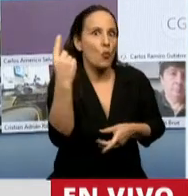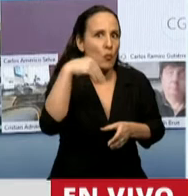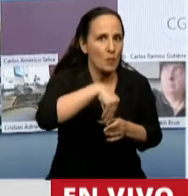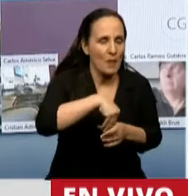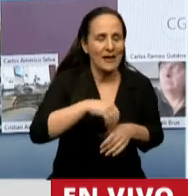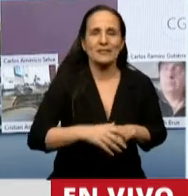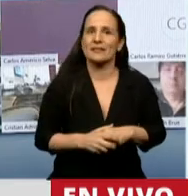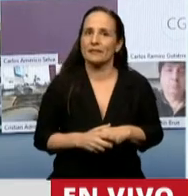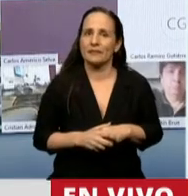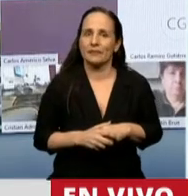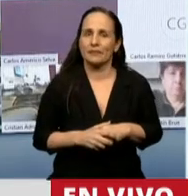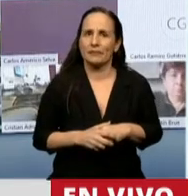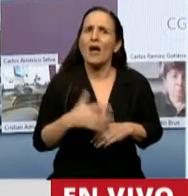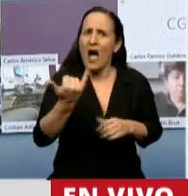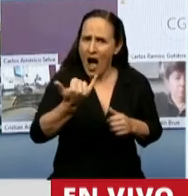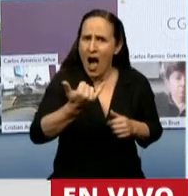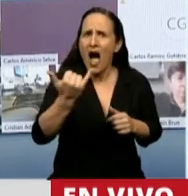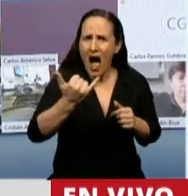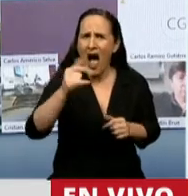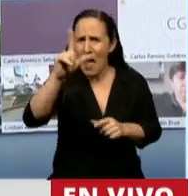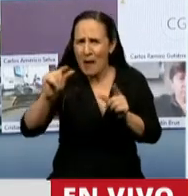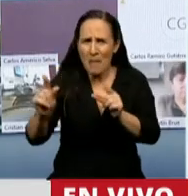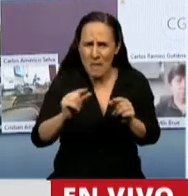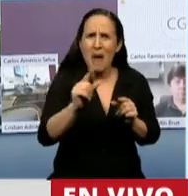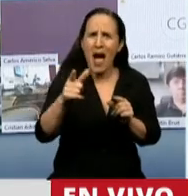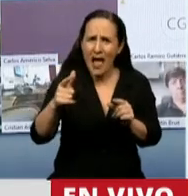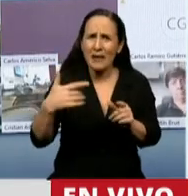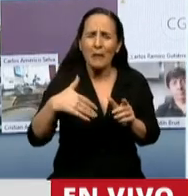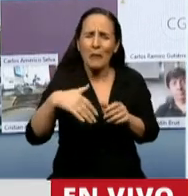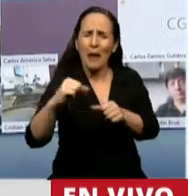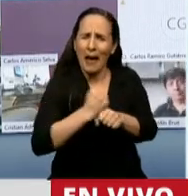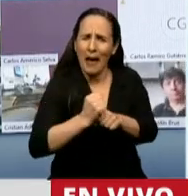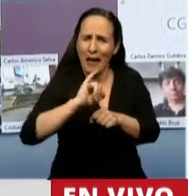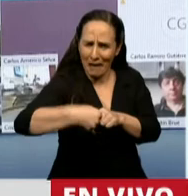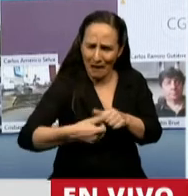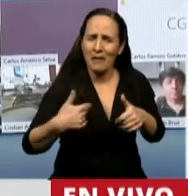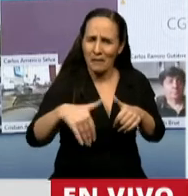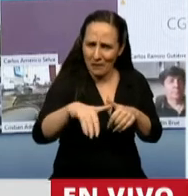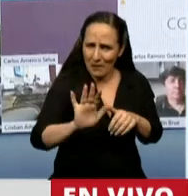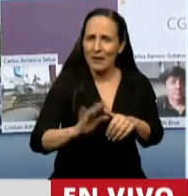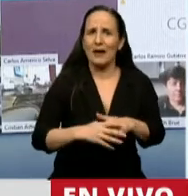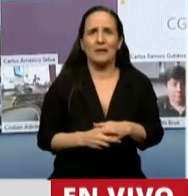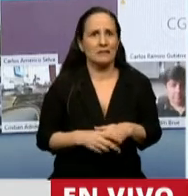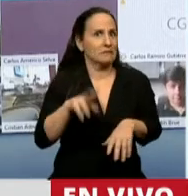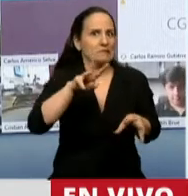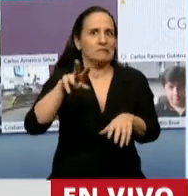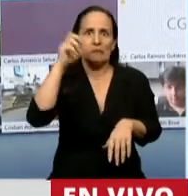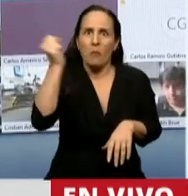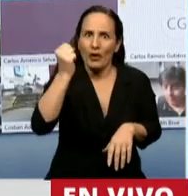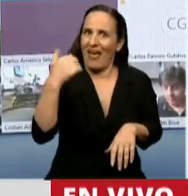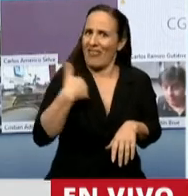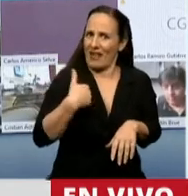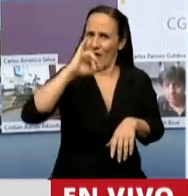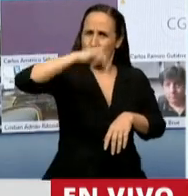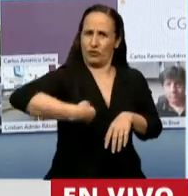varios países que están en proceso de ratificación. Es muy importante que Argentina